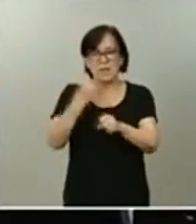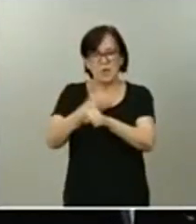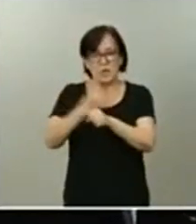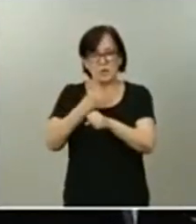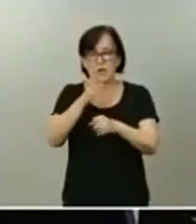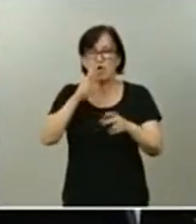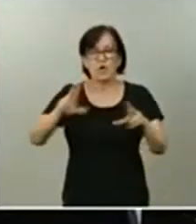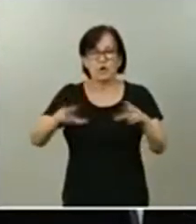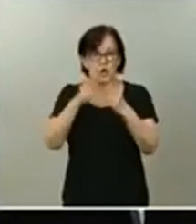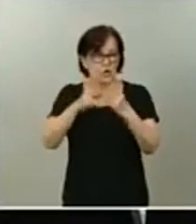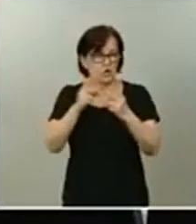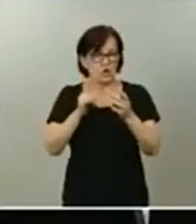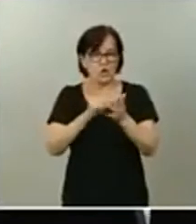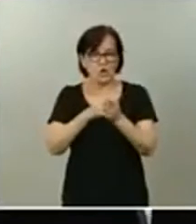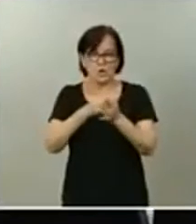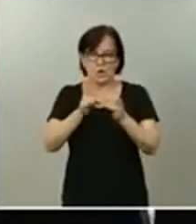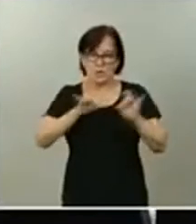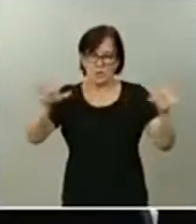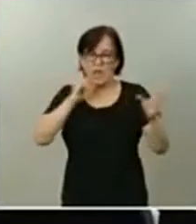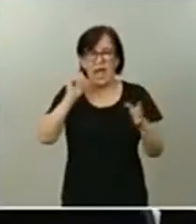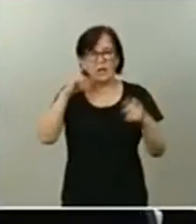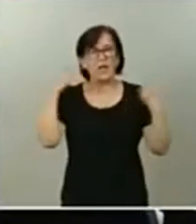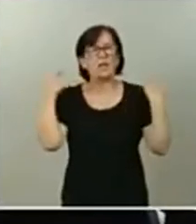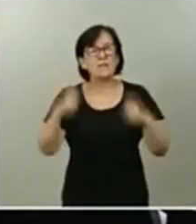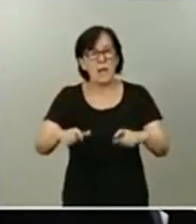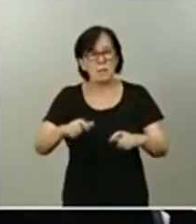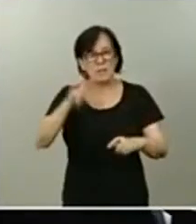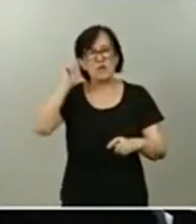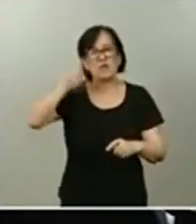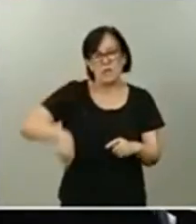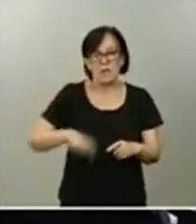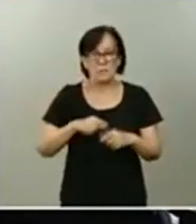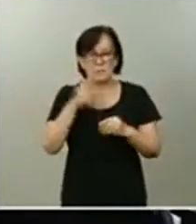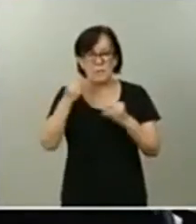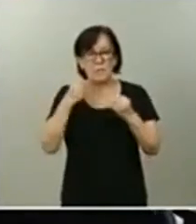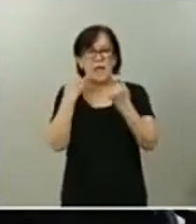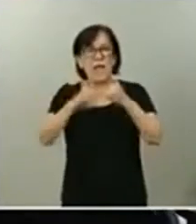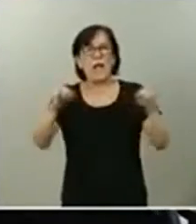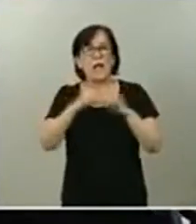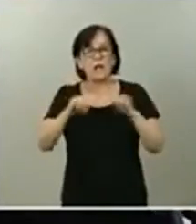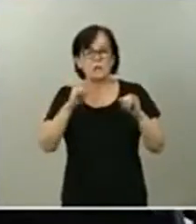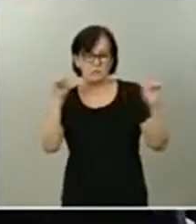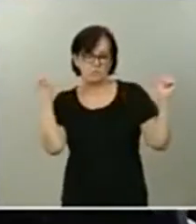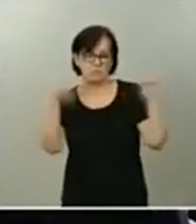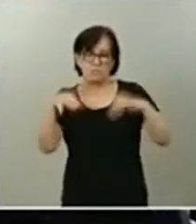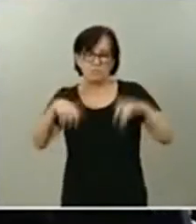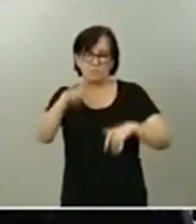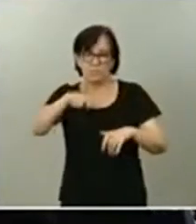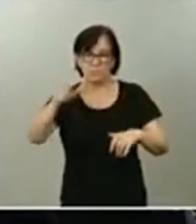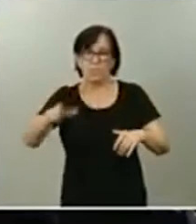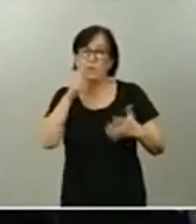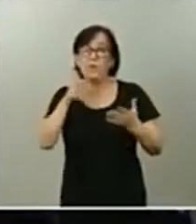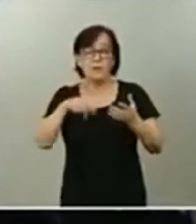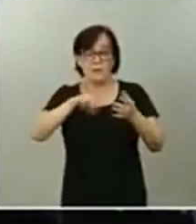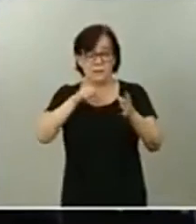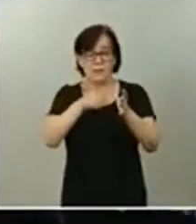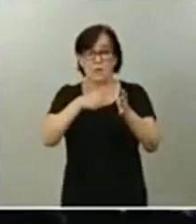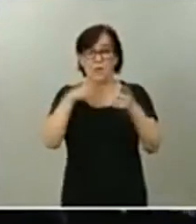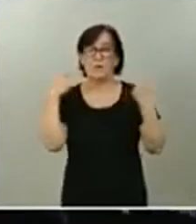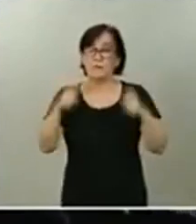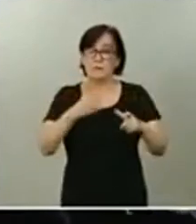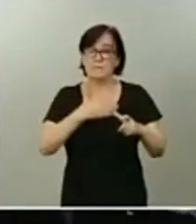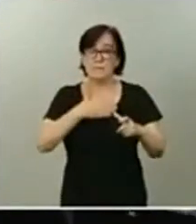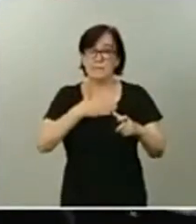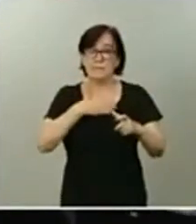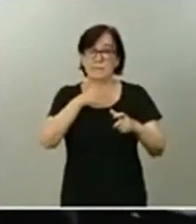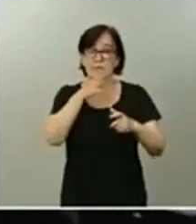vulnerables. Incluso también hay un capítulo para eventos con alta concentración de personas. Y finalmente hay un capítulo destinado a todo lo